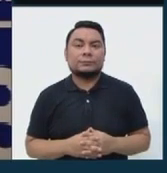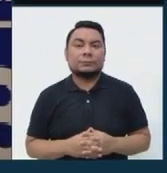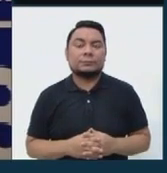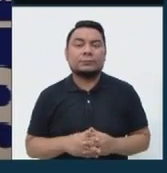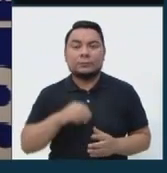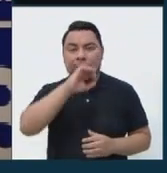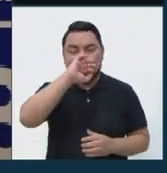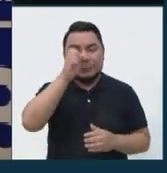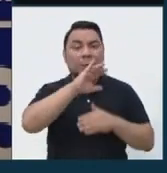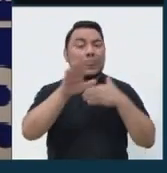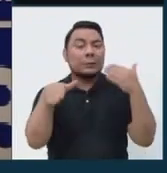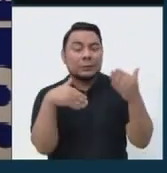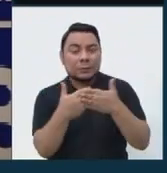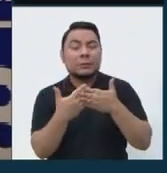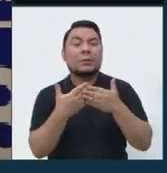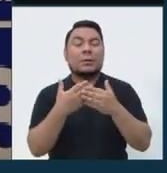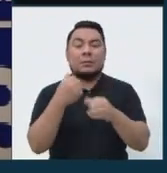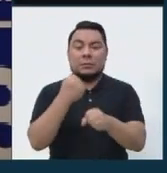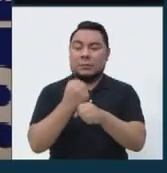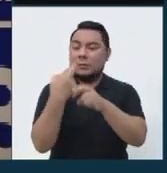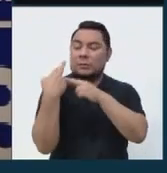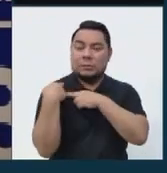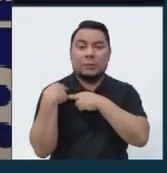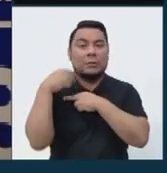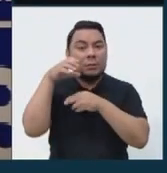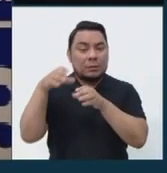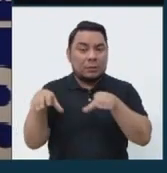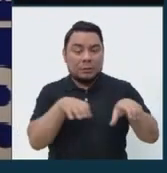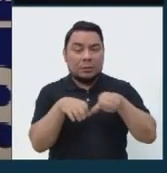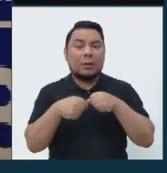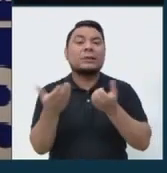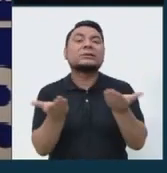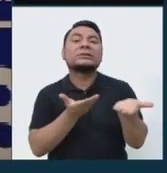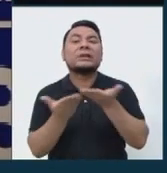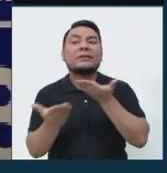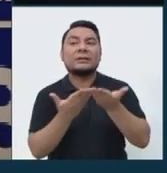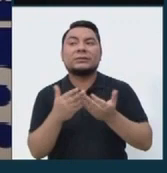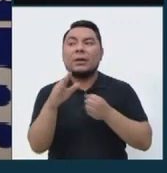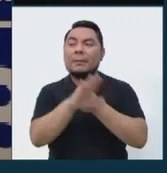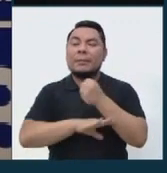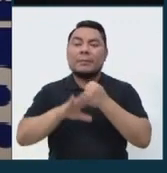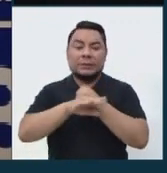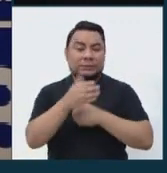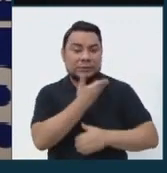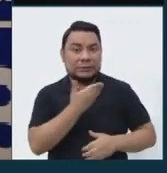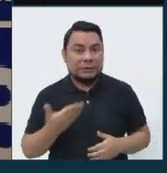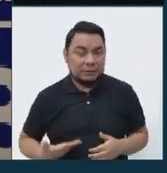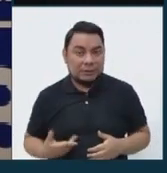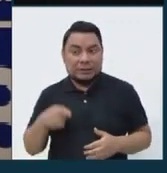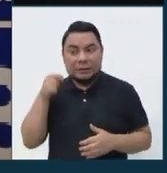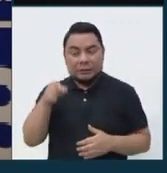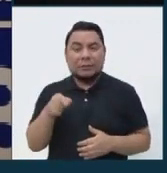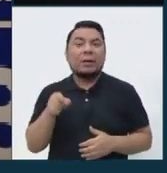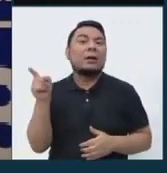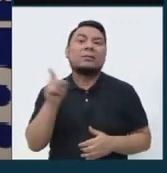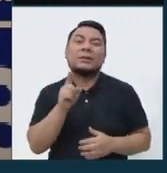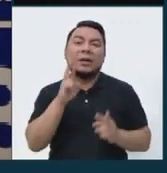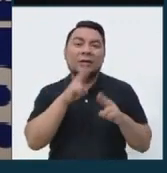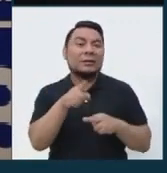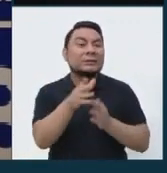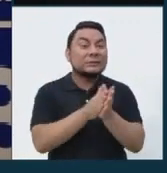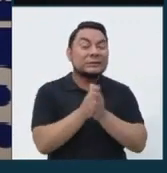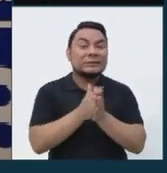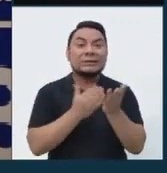Todas las funciones que hacen los servicios básicos del Estado no responden a las